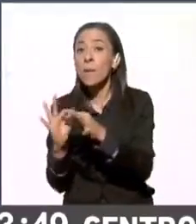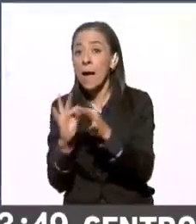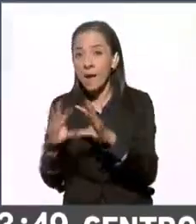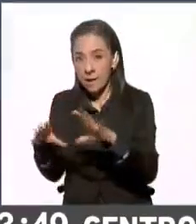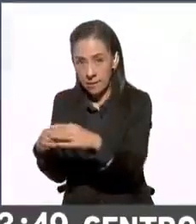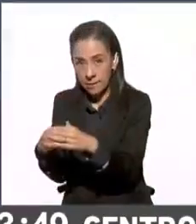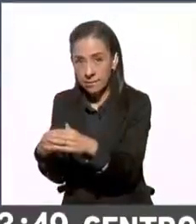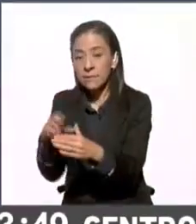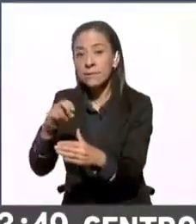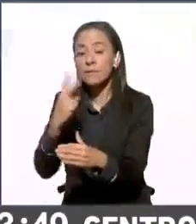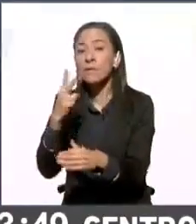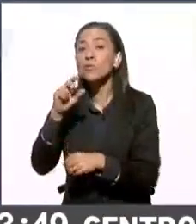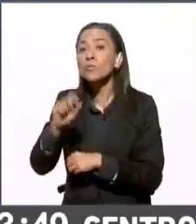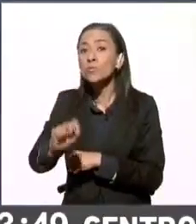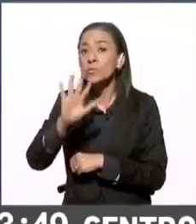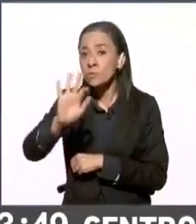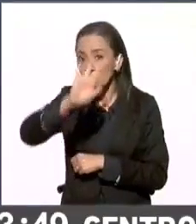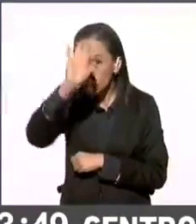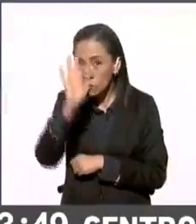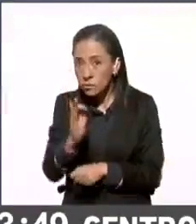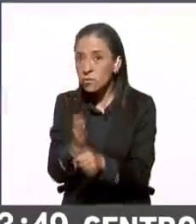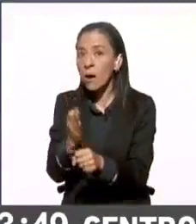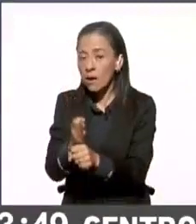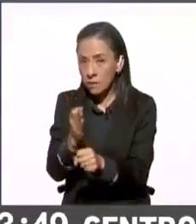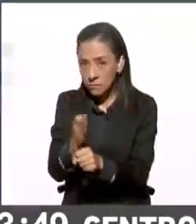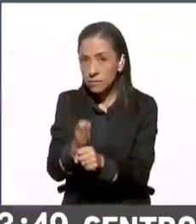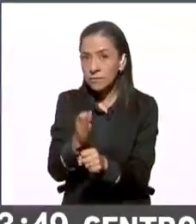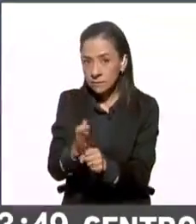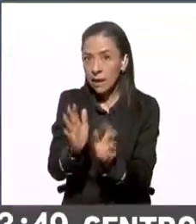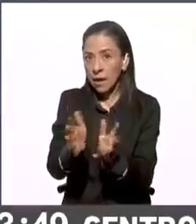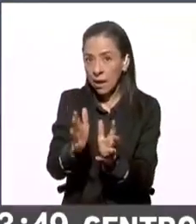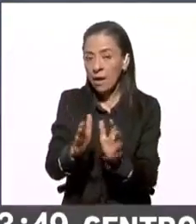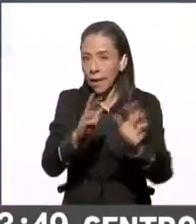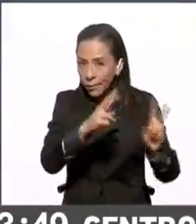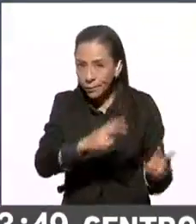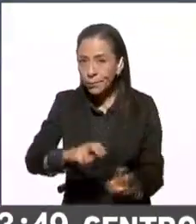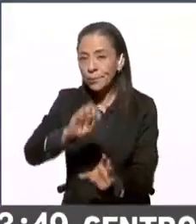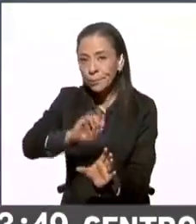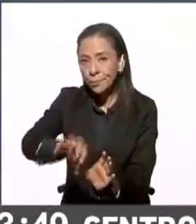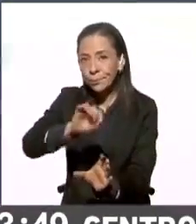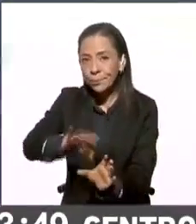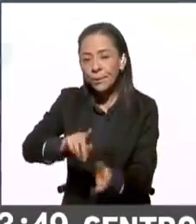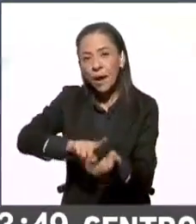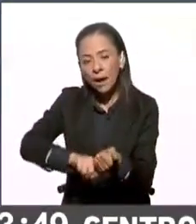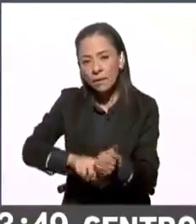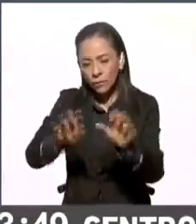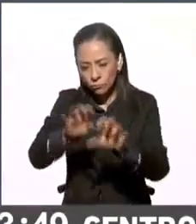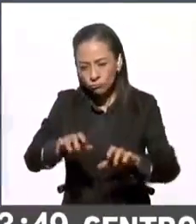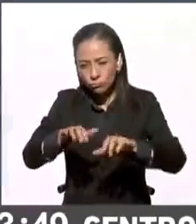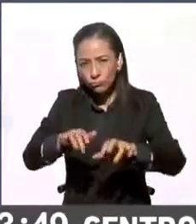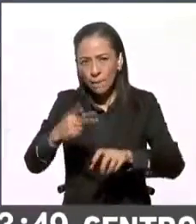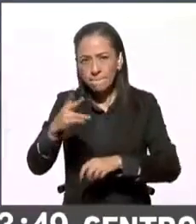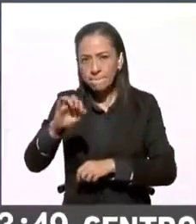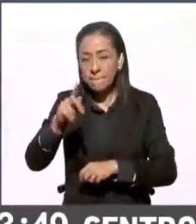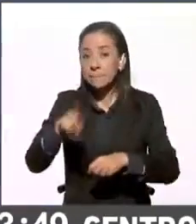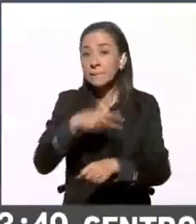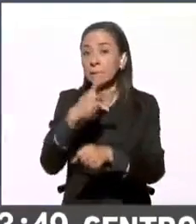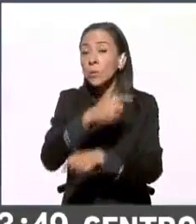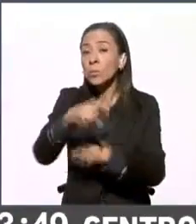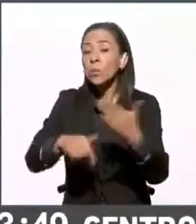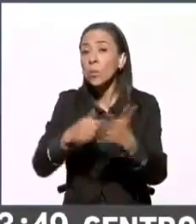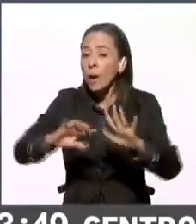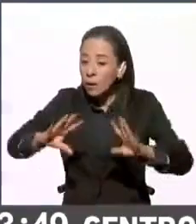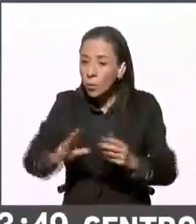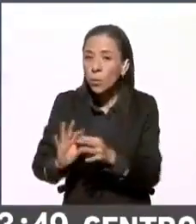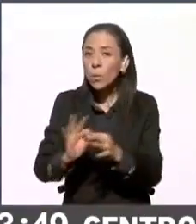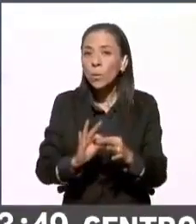32.5% ya de este momento lo que se tiene capturado en el PREP. Seguimos en un segundo lugar por la alianza Va por